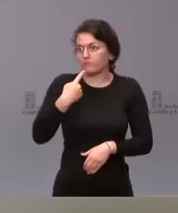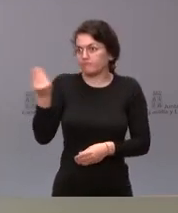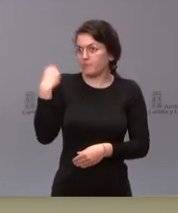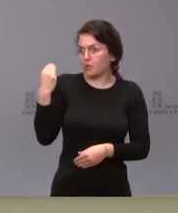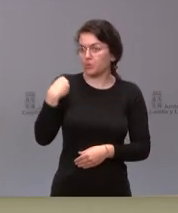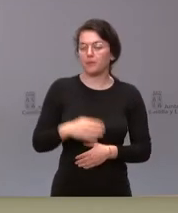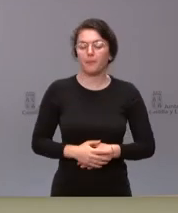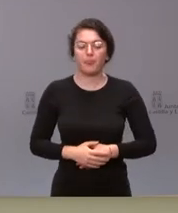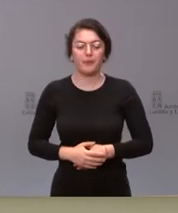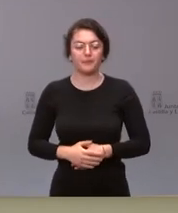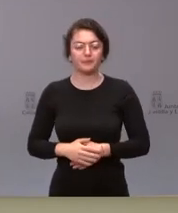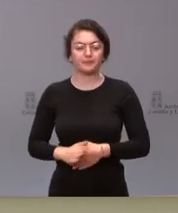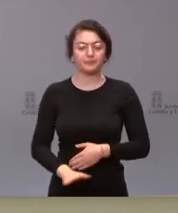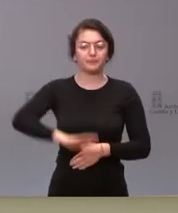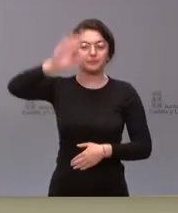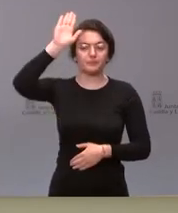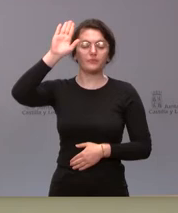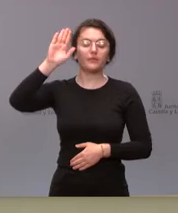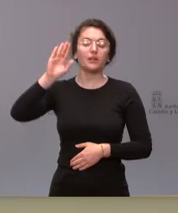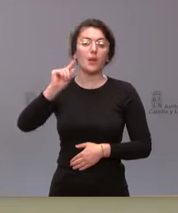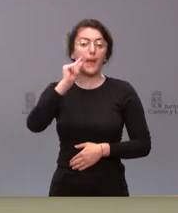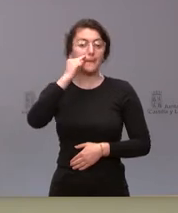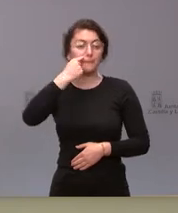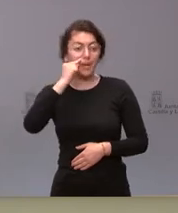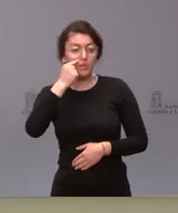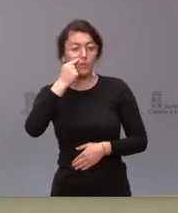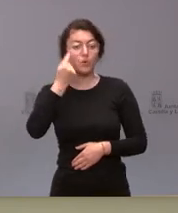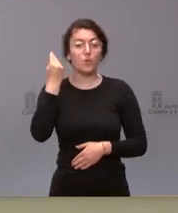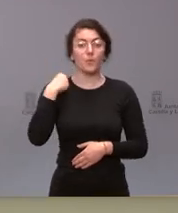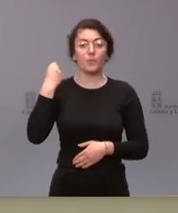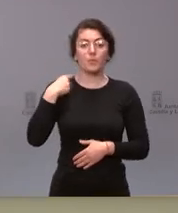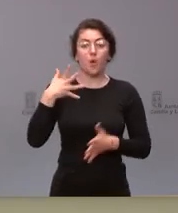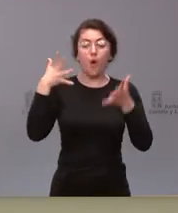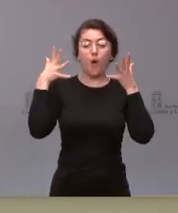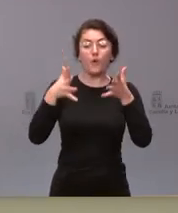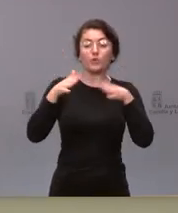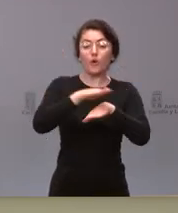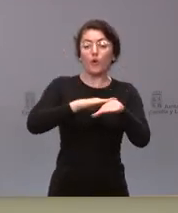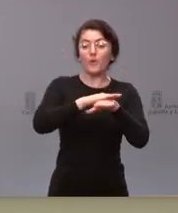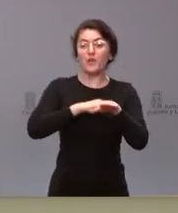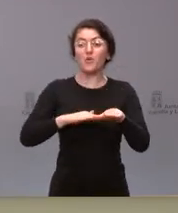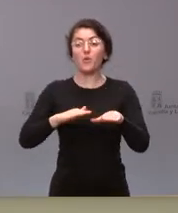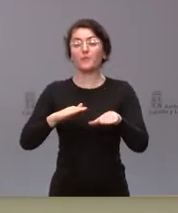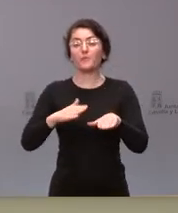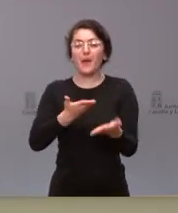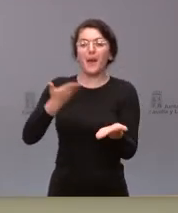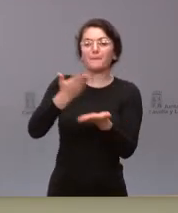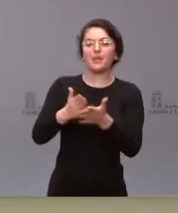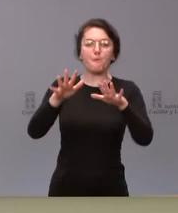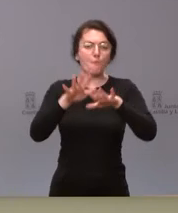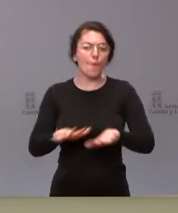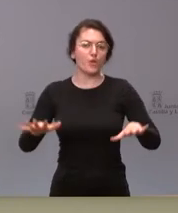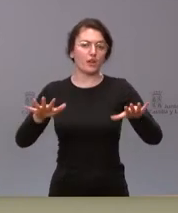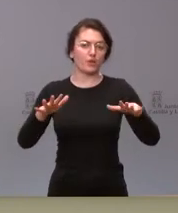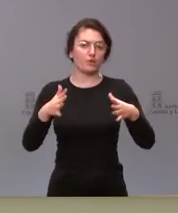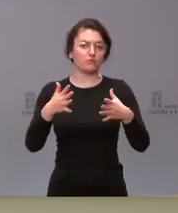El presidente Mañueco ha hecho una llamada en el Consejo de Gobierno a la moderación después de la situación que se ha creado y ya